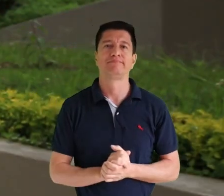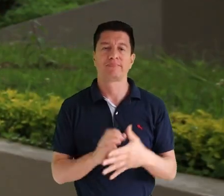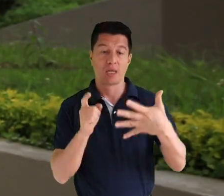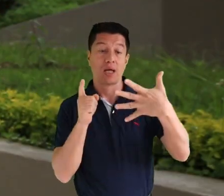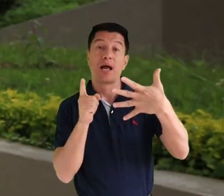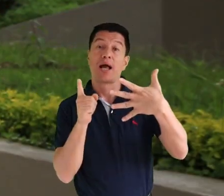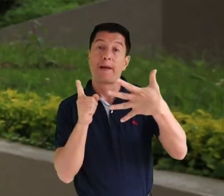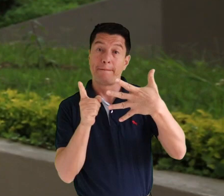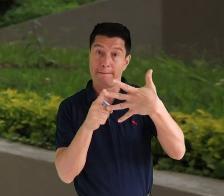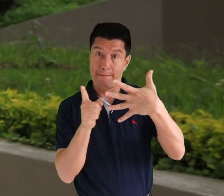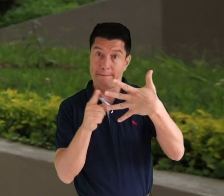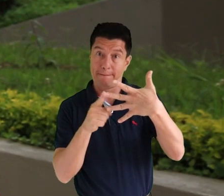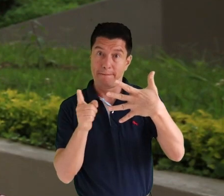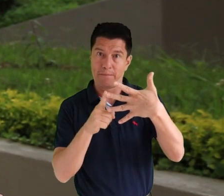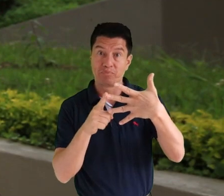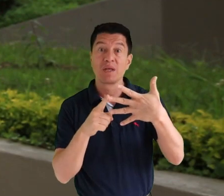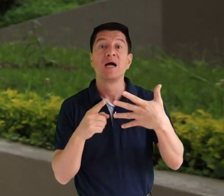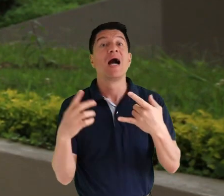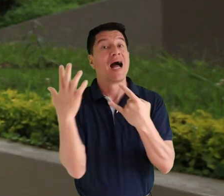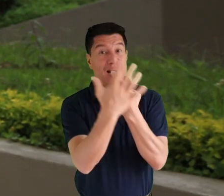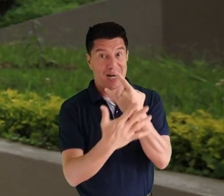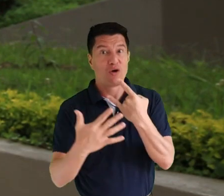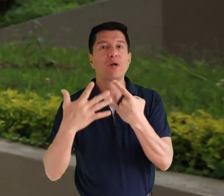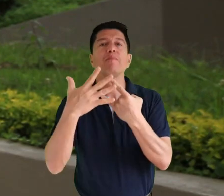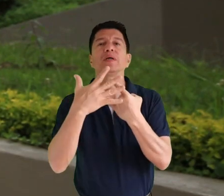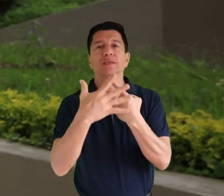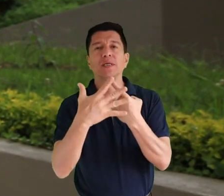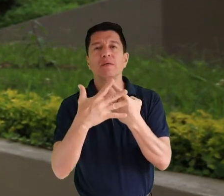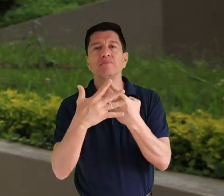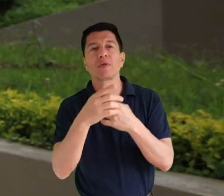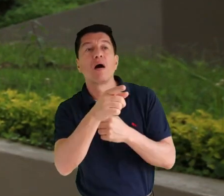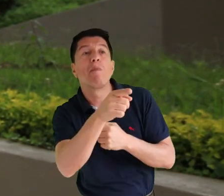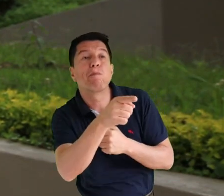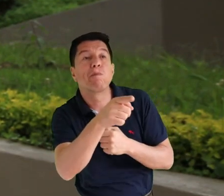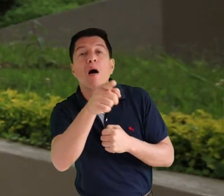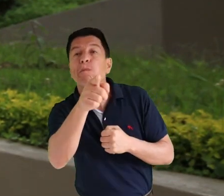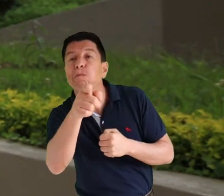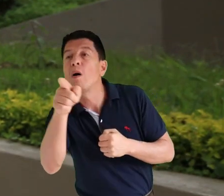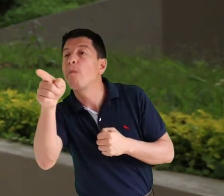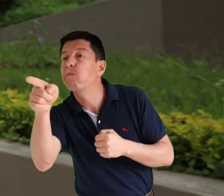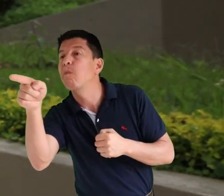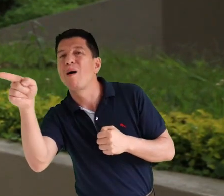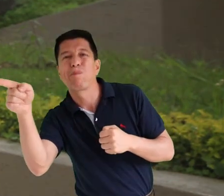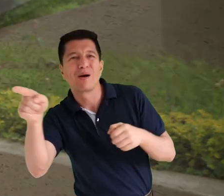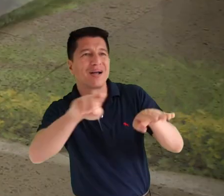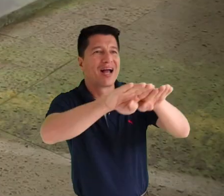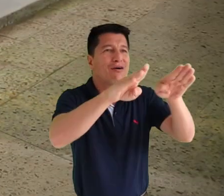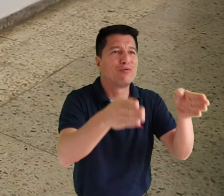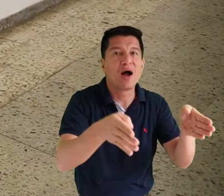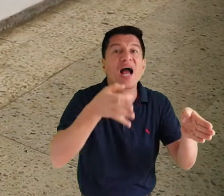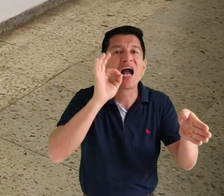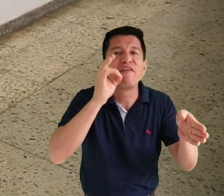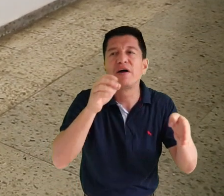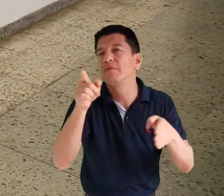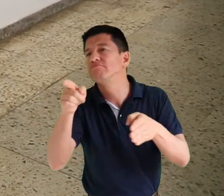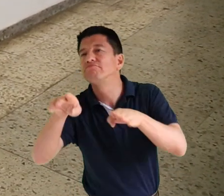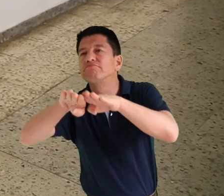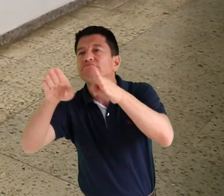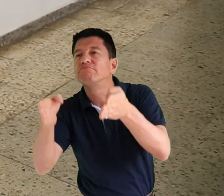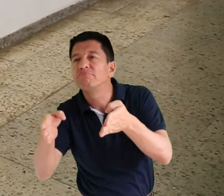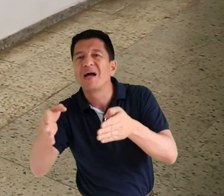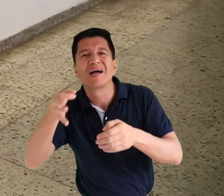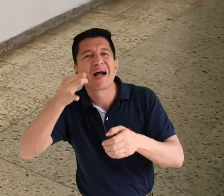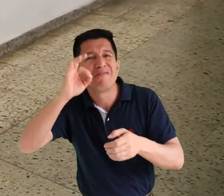La universidad pensando en cada uno de nosotros ha instalado unos espacios denominados estaciones de café.